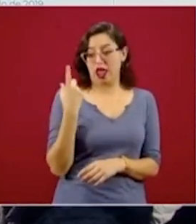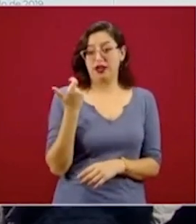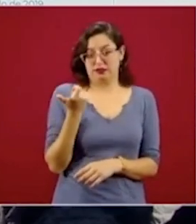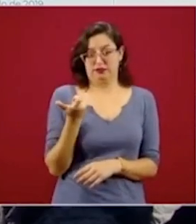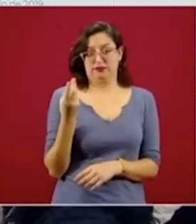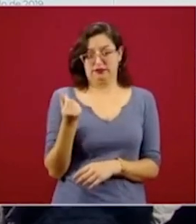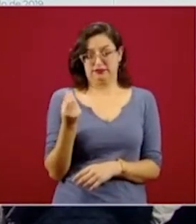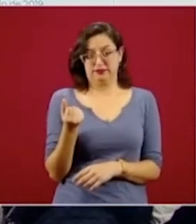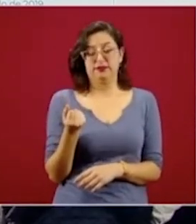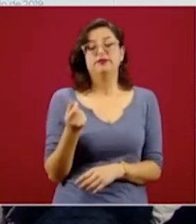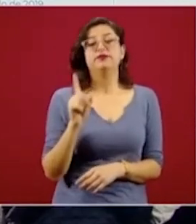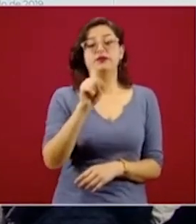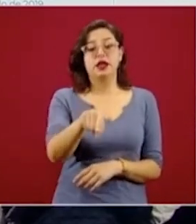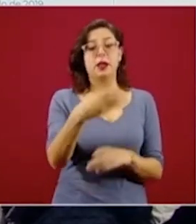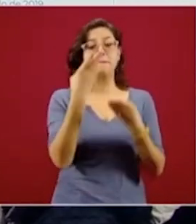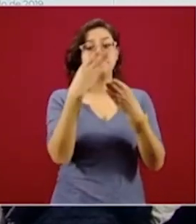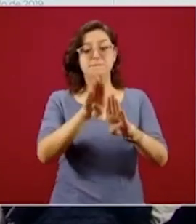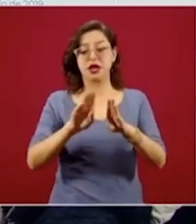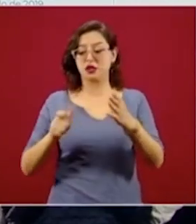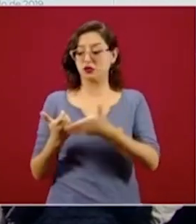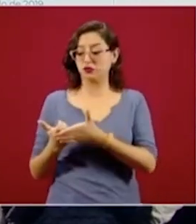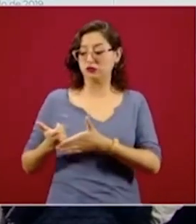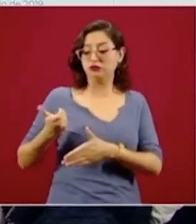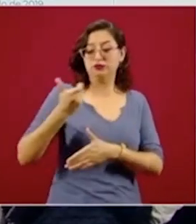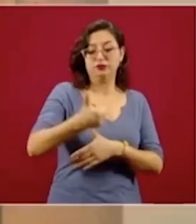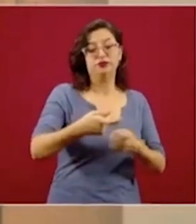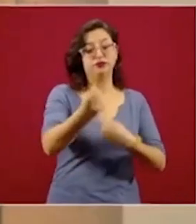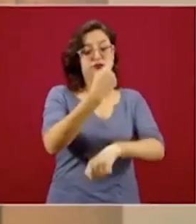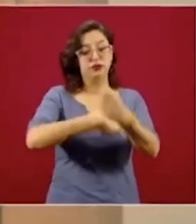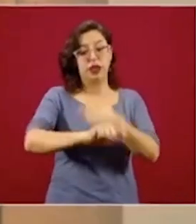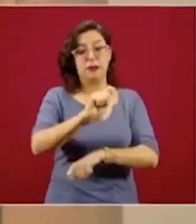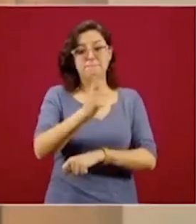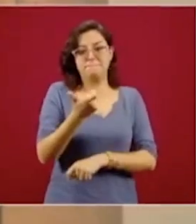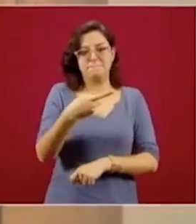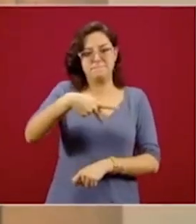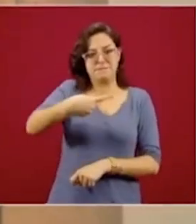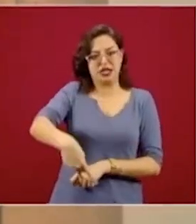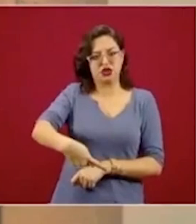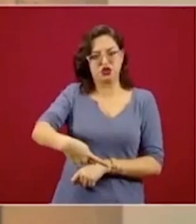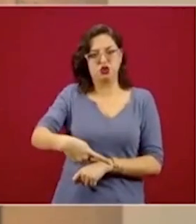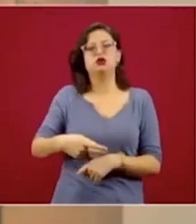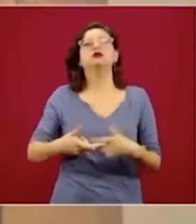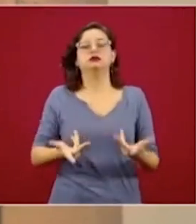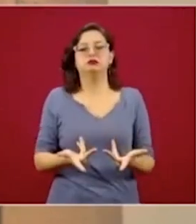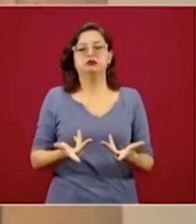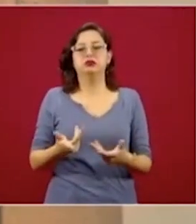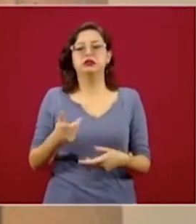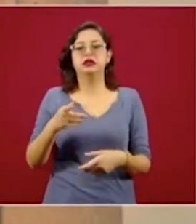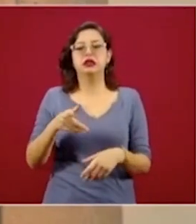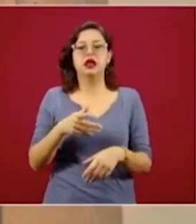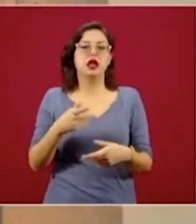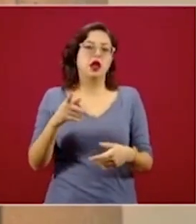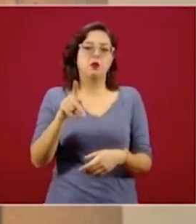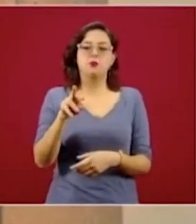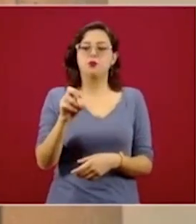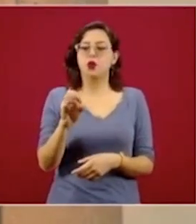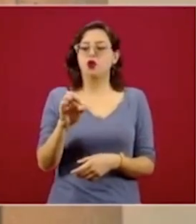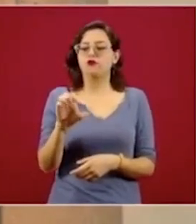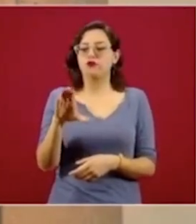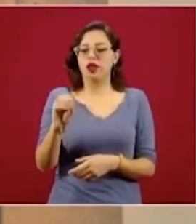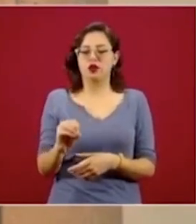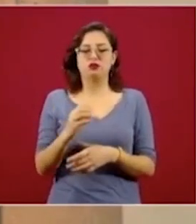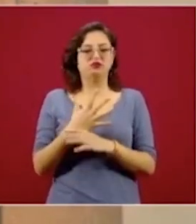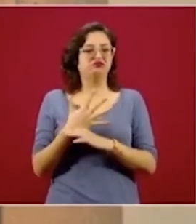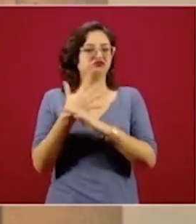datos de la Profeco, somos quien mejor paga el tipo de cambio, es decir, tú obtienes más dinero por tus dólares en una sucursal del Banco del Bienestar